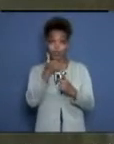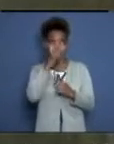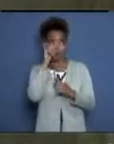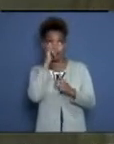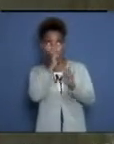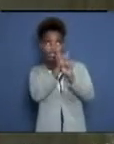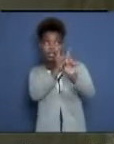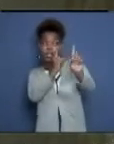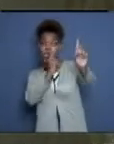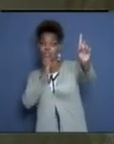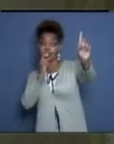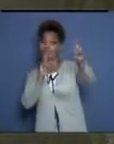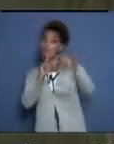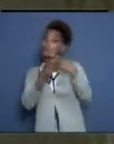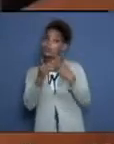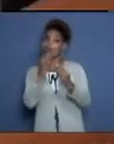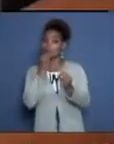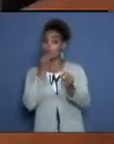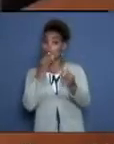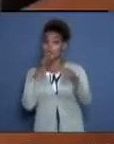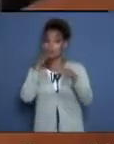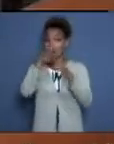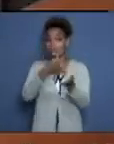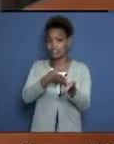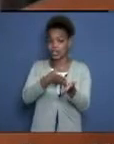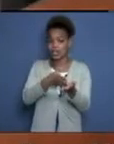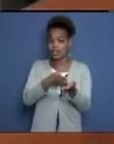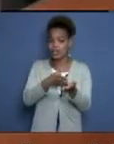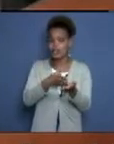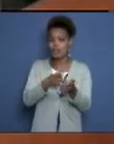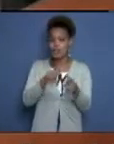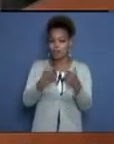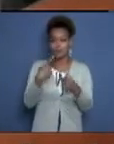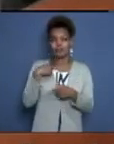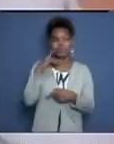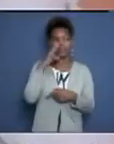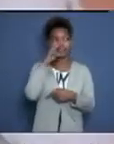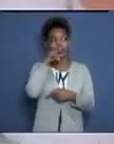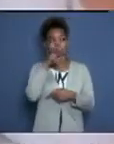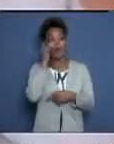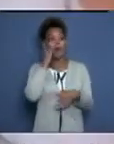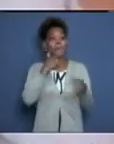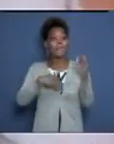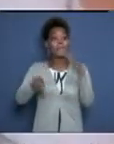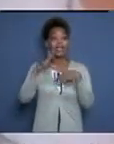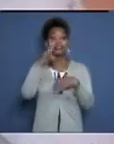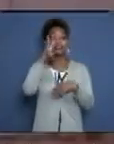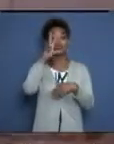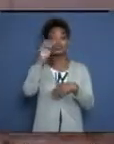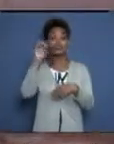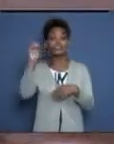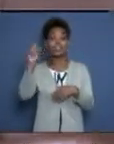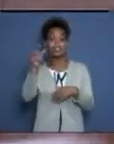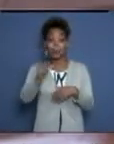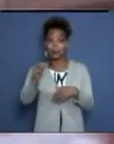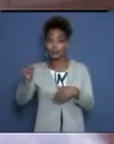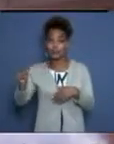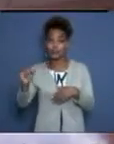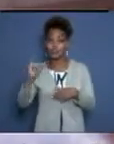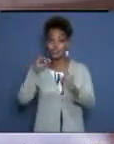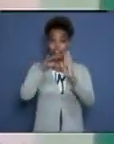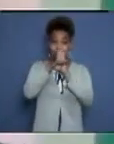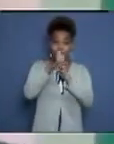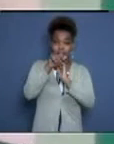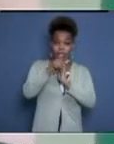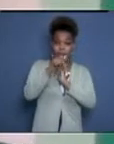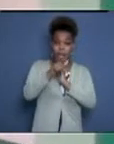las medidas sanitarias establecidas en estos centros hospitalarios. Más de 200 personas sospechosas se encuentran en la instalación ubicada